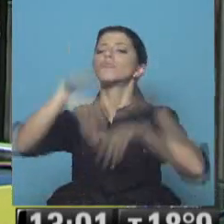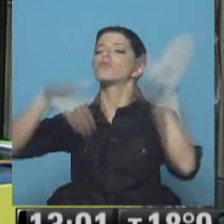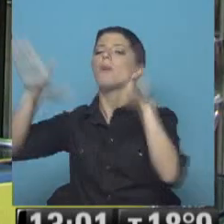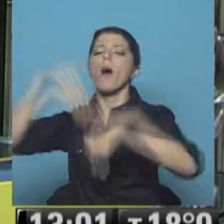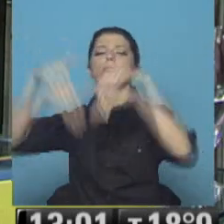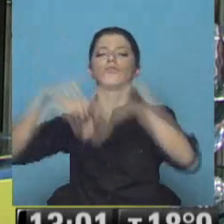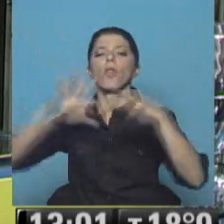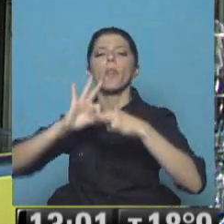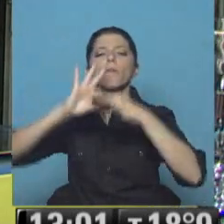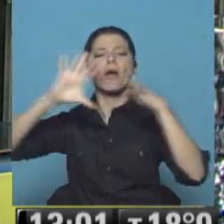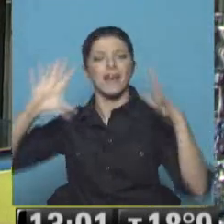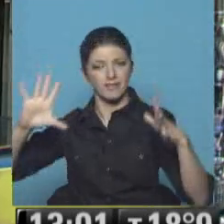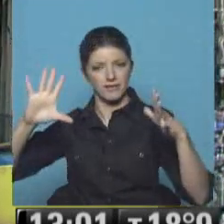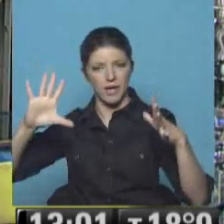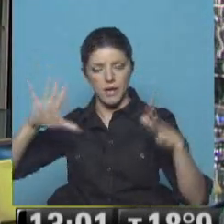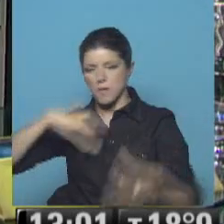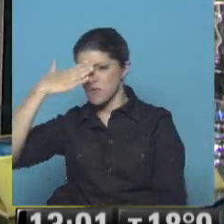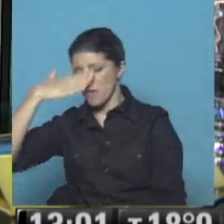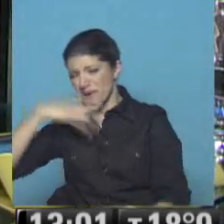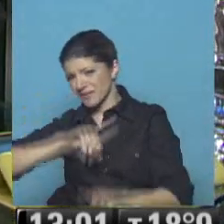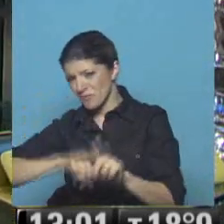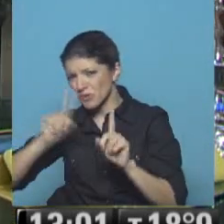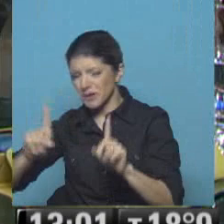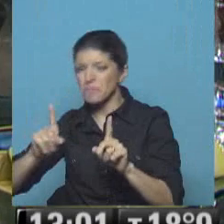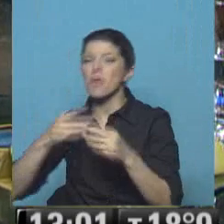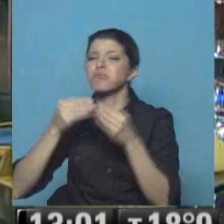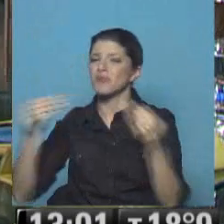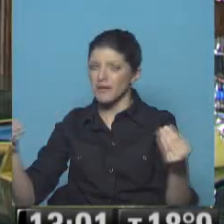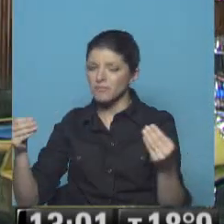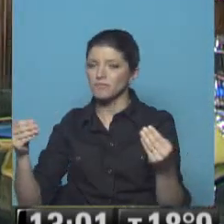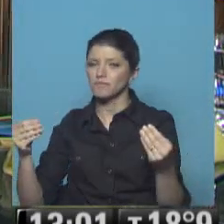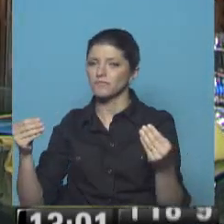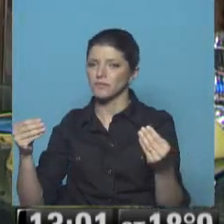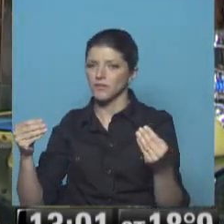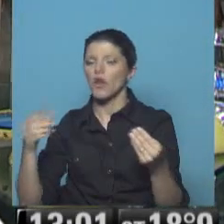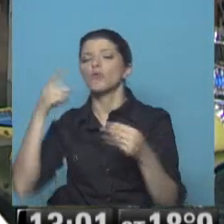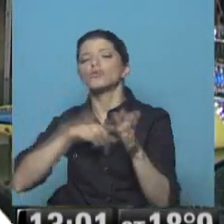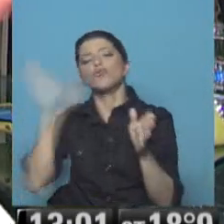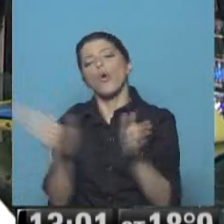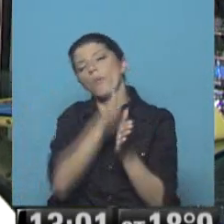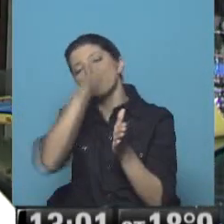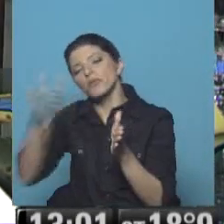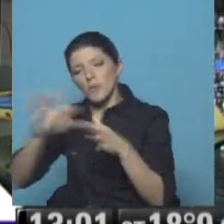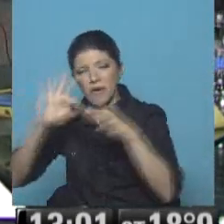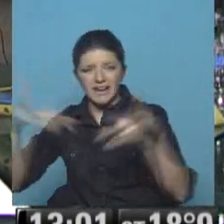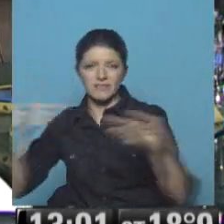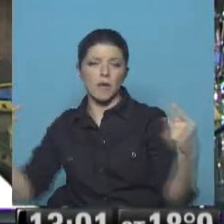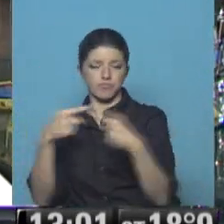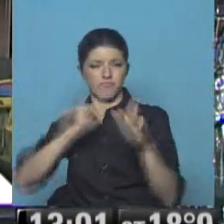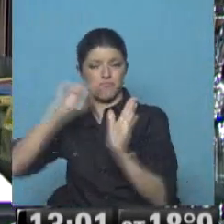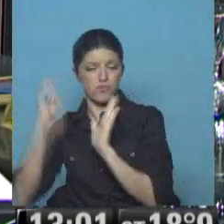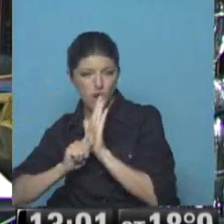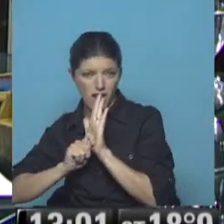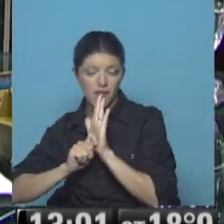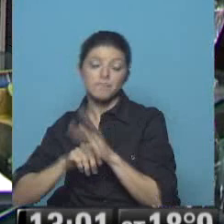democráticas muy pronto, pero en el medio lo que hacen es romper justamente con un proceso democrático y lamentablemente